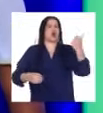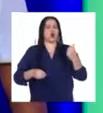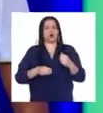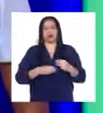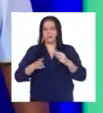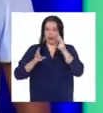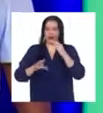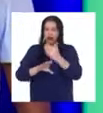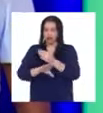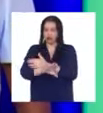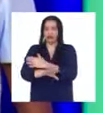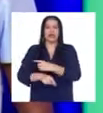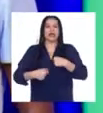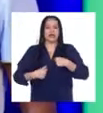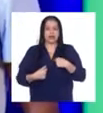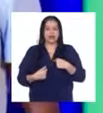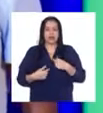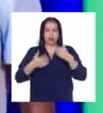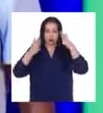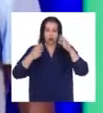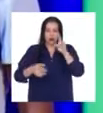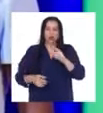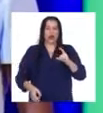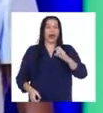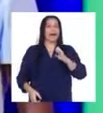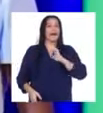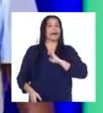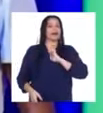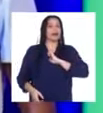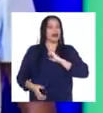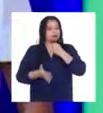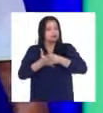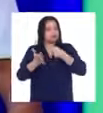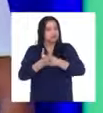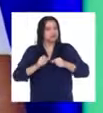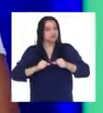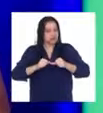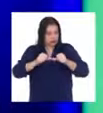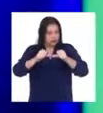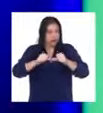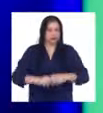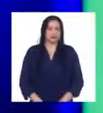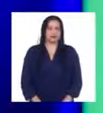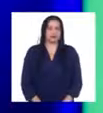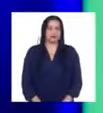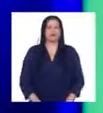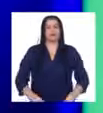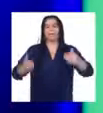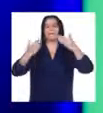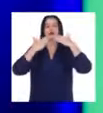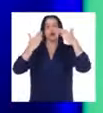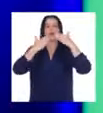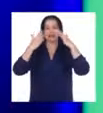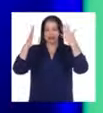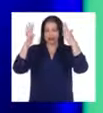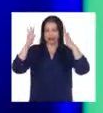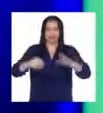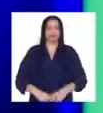manera y actuando con ética y con perseverancia muchas gracias